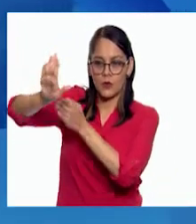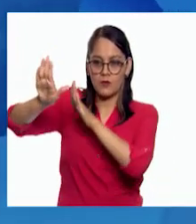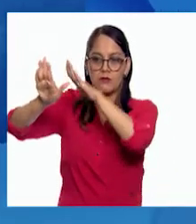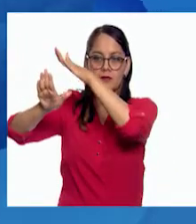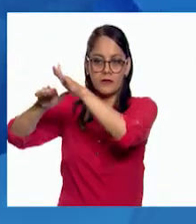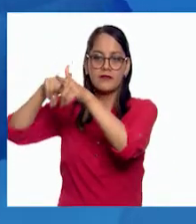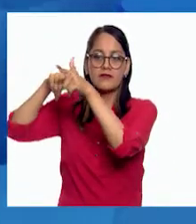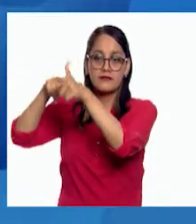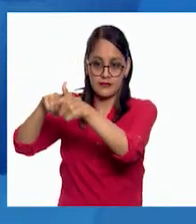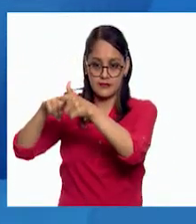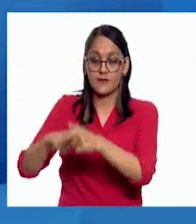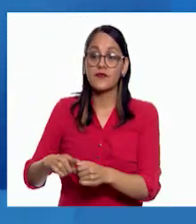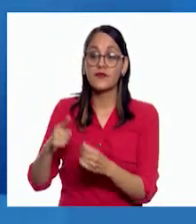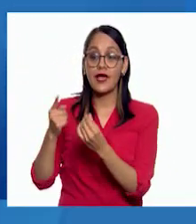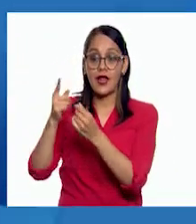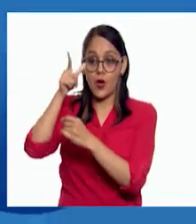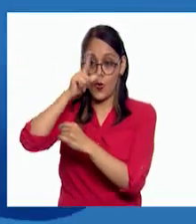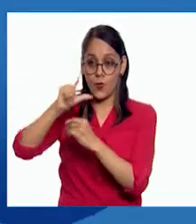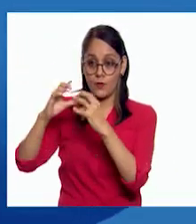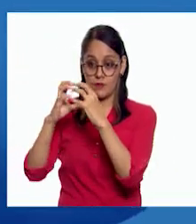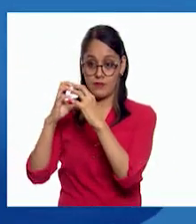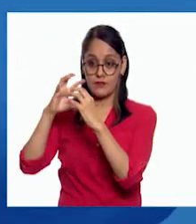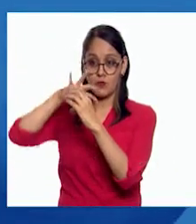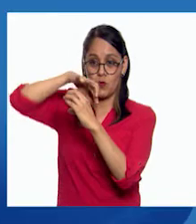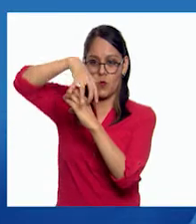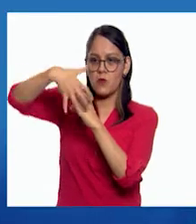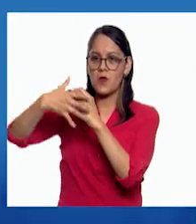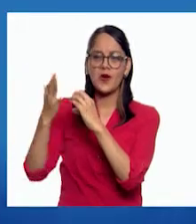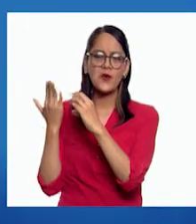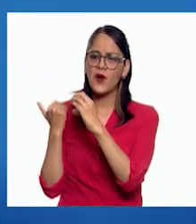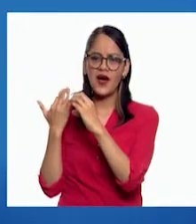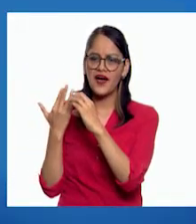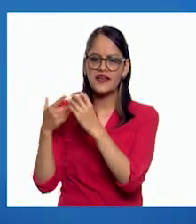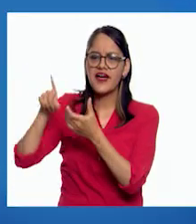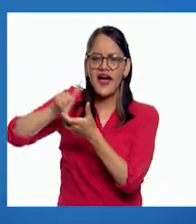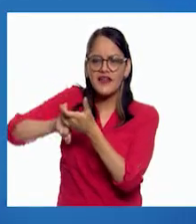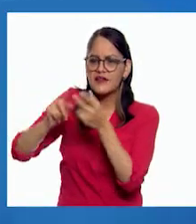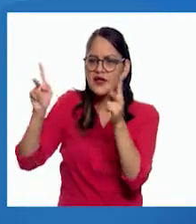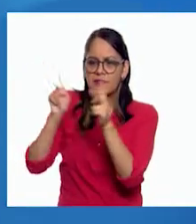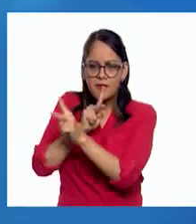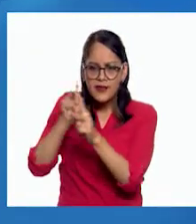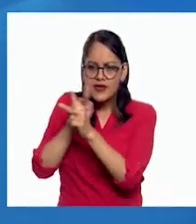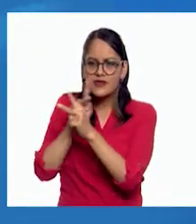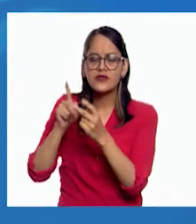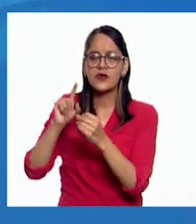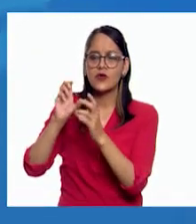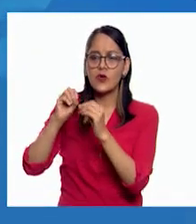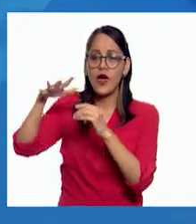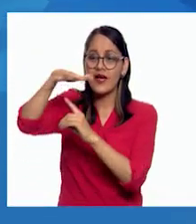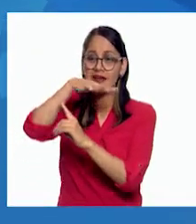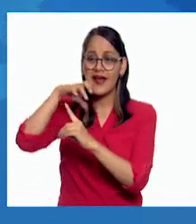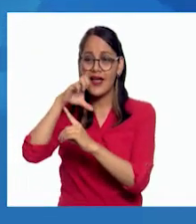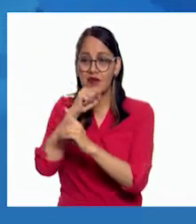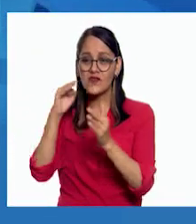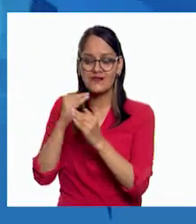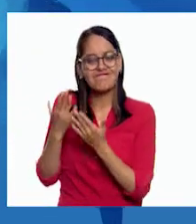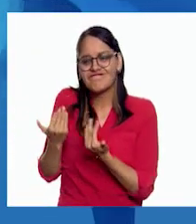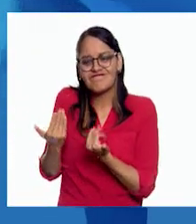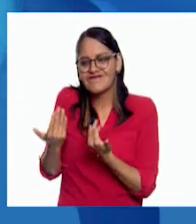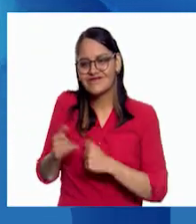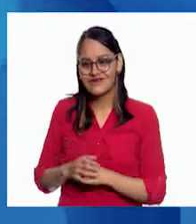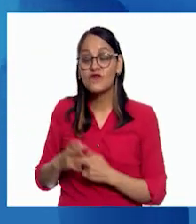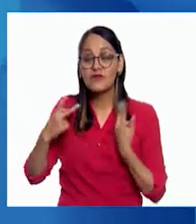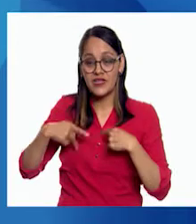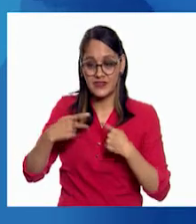tiene una atmósfera como la nuestra, así que no hay clima ni viento. Por eso las huellas de los astronautas que la han